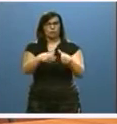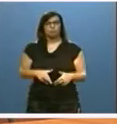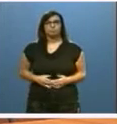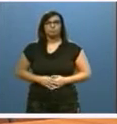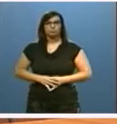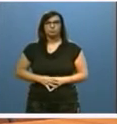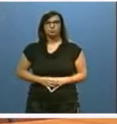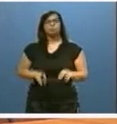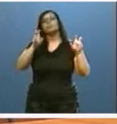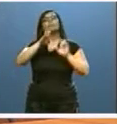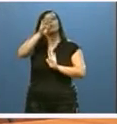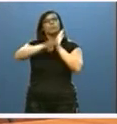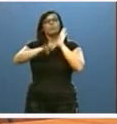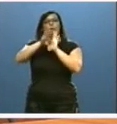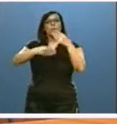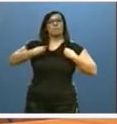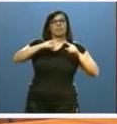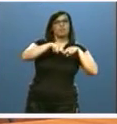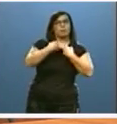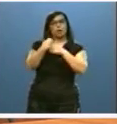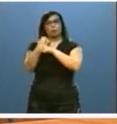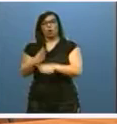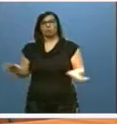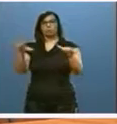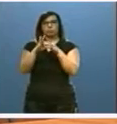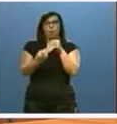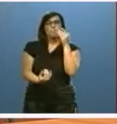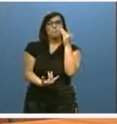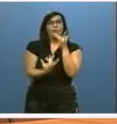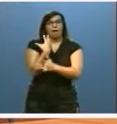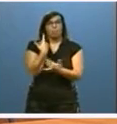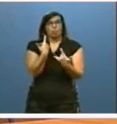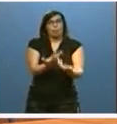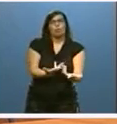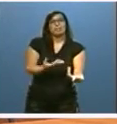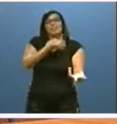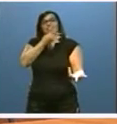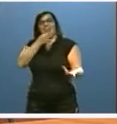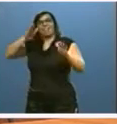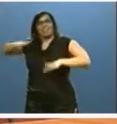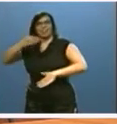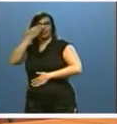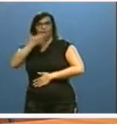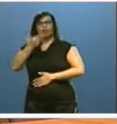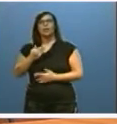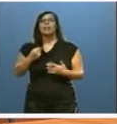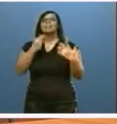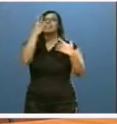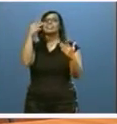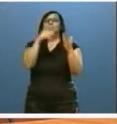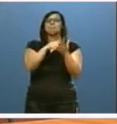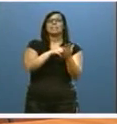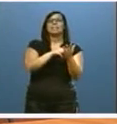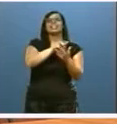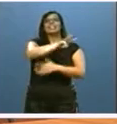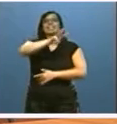Respecto a los programas de conciliación de la vida familiar y laboral, madrugadores y tarde en el cole, 3.033 familias, el 40